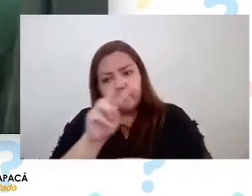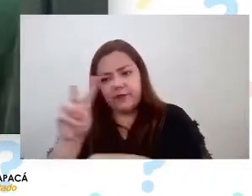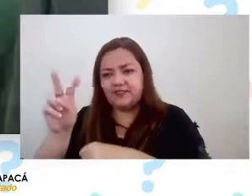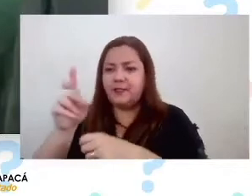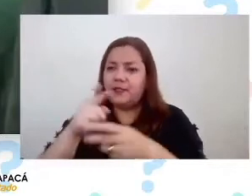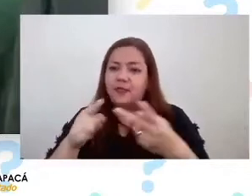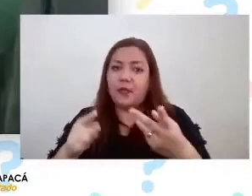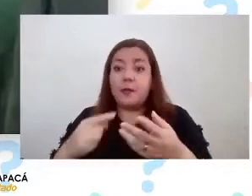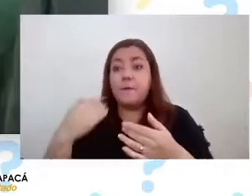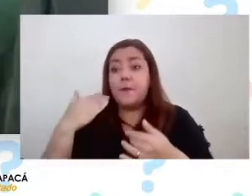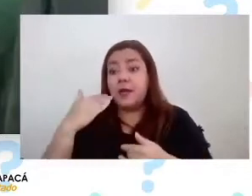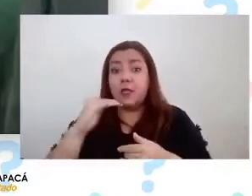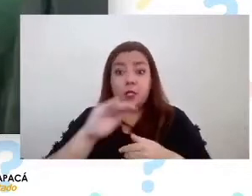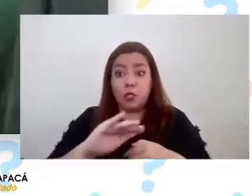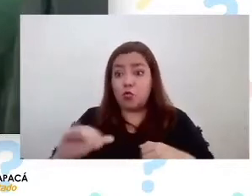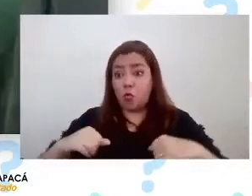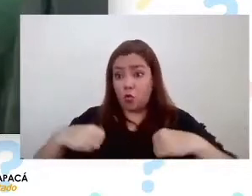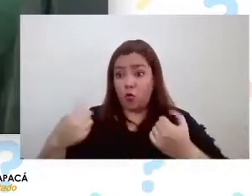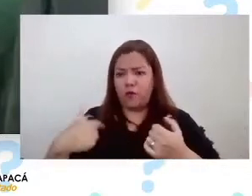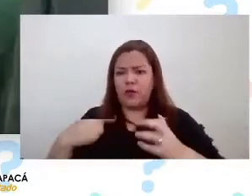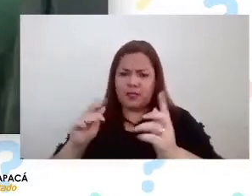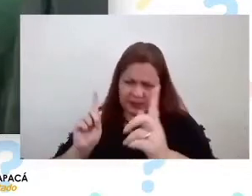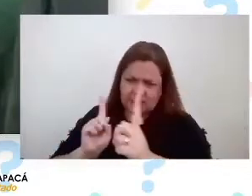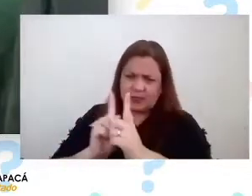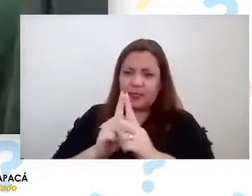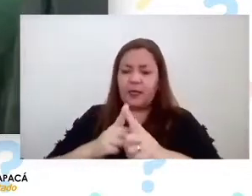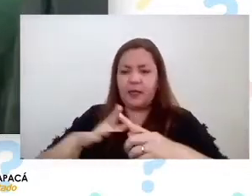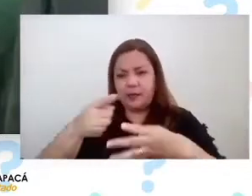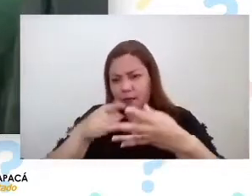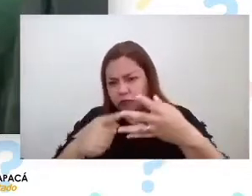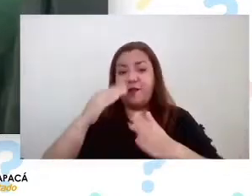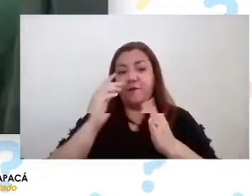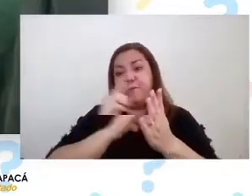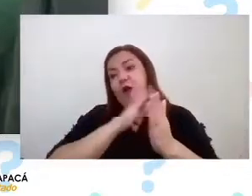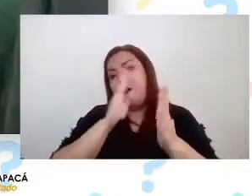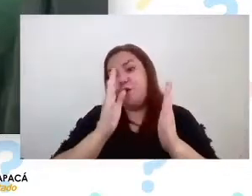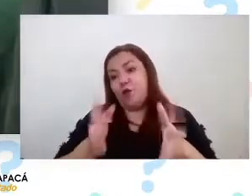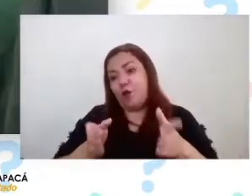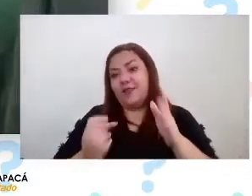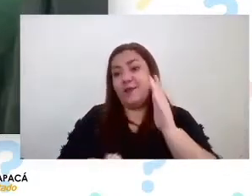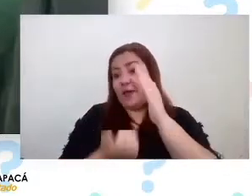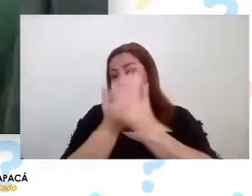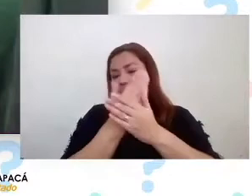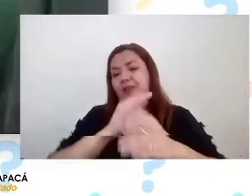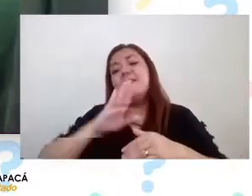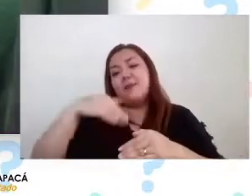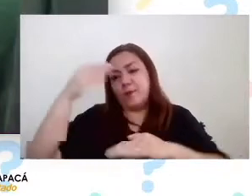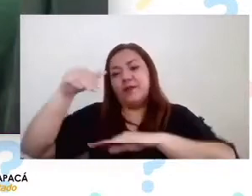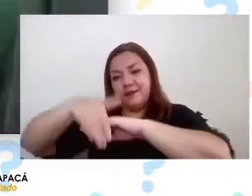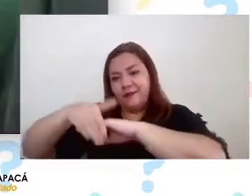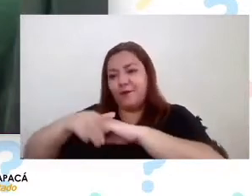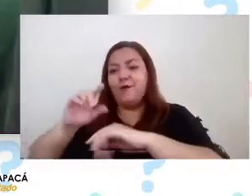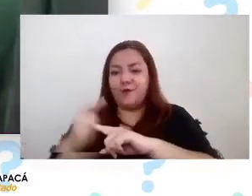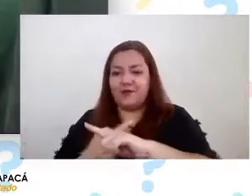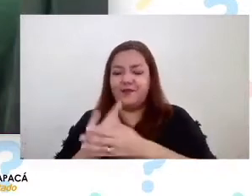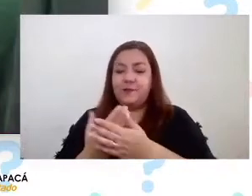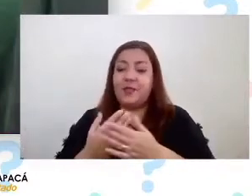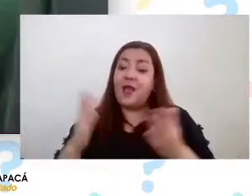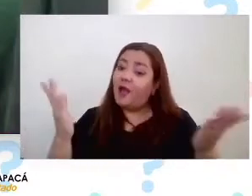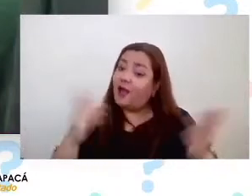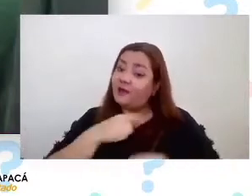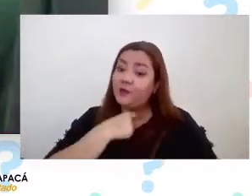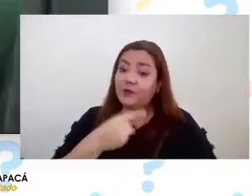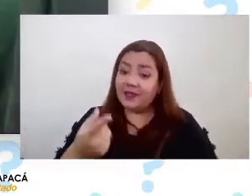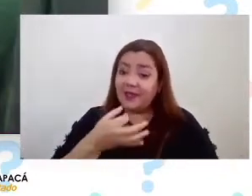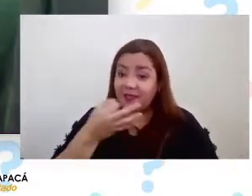esta biodiversidad que tiene la estación Alto Patache algo que quisiera decir para finalizar esta visita guiada